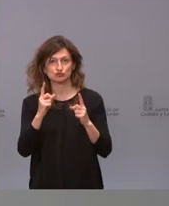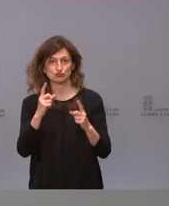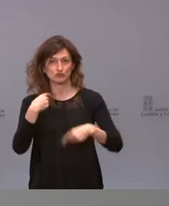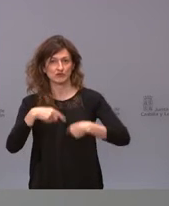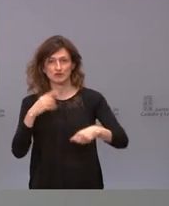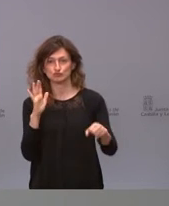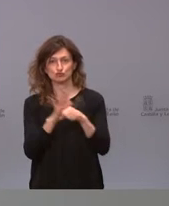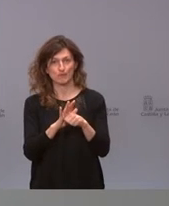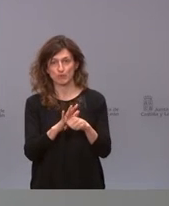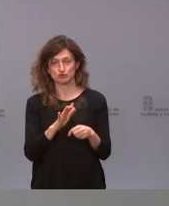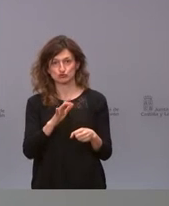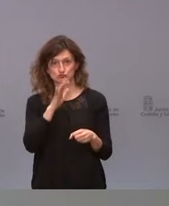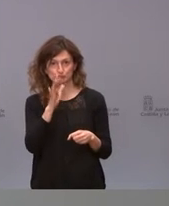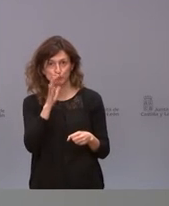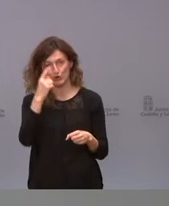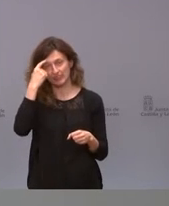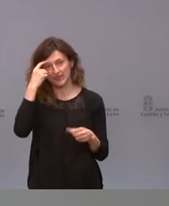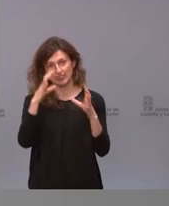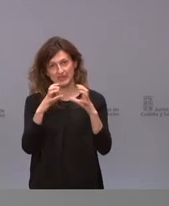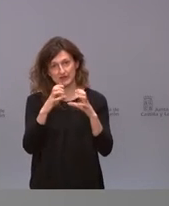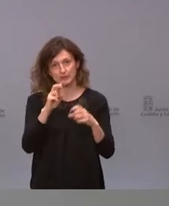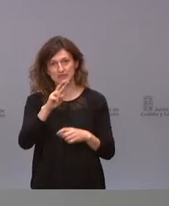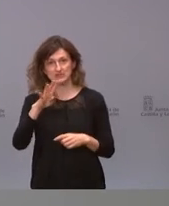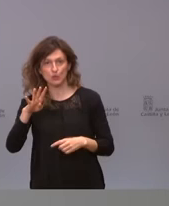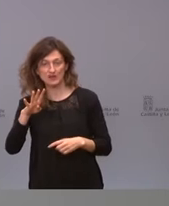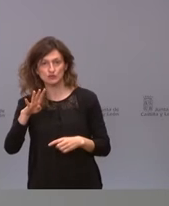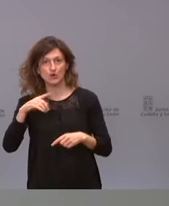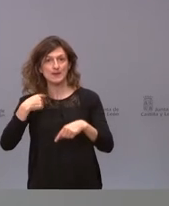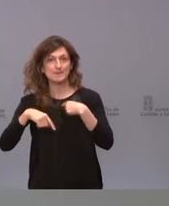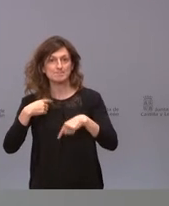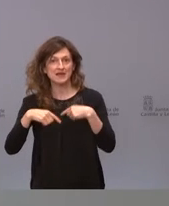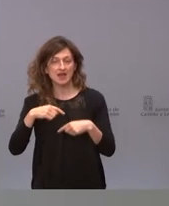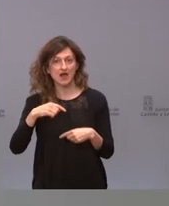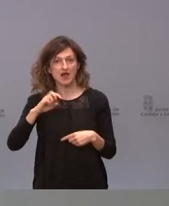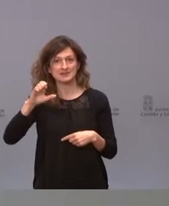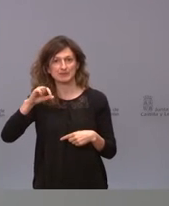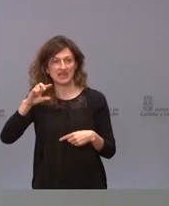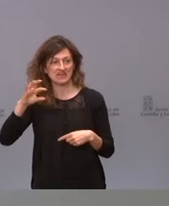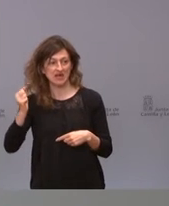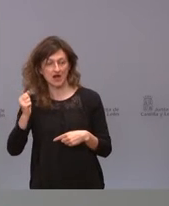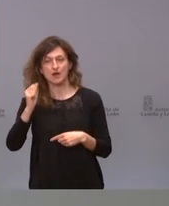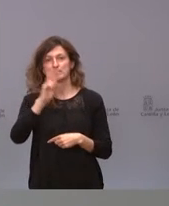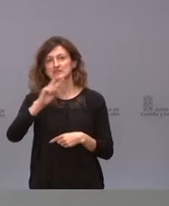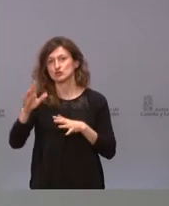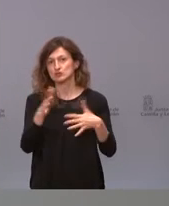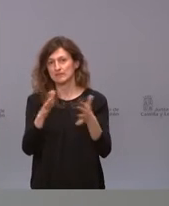en senos venosos profundos cerebrales y 24 de trombos en vena esplénica a fecha de 22 de marzo.